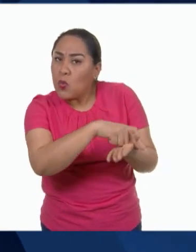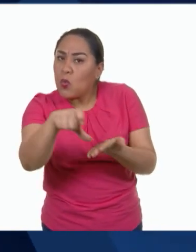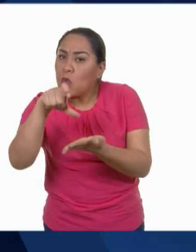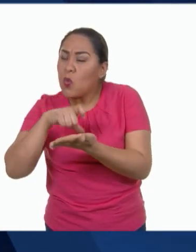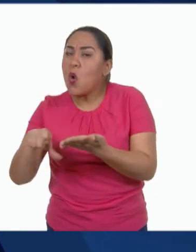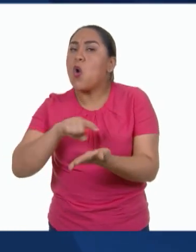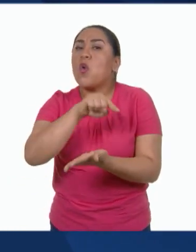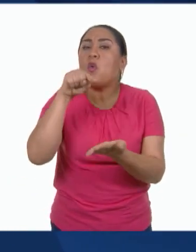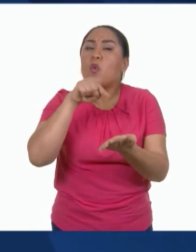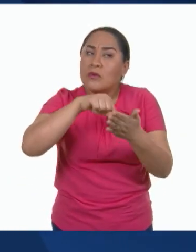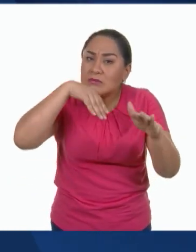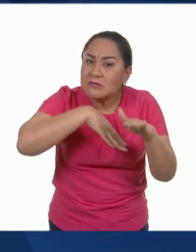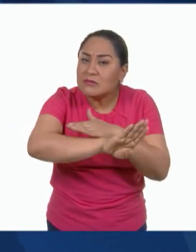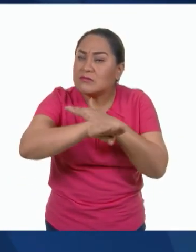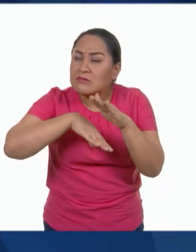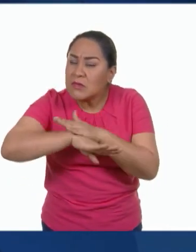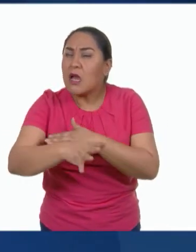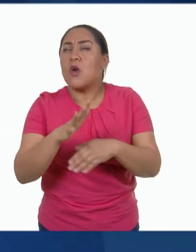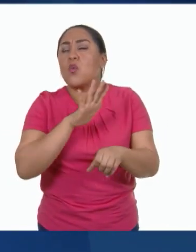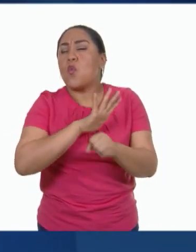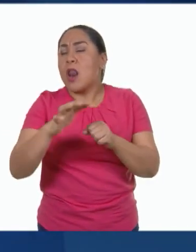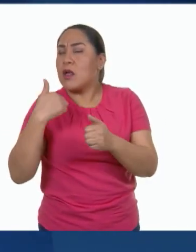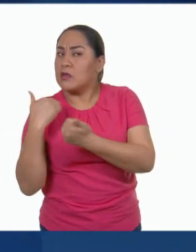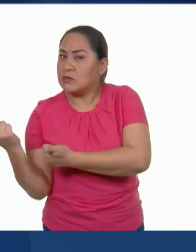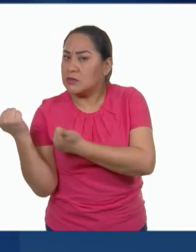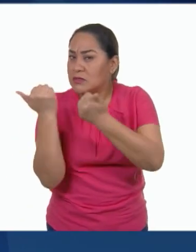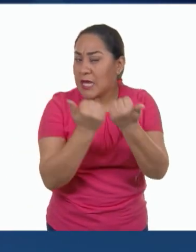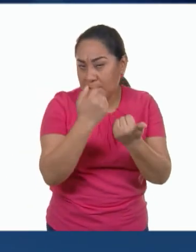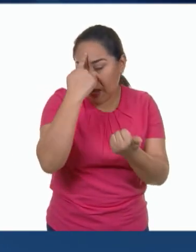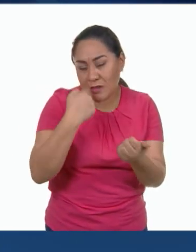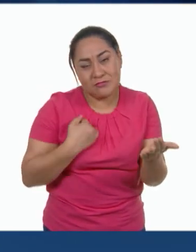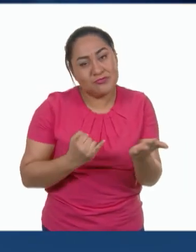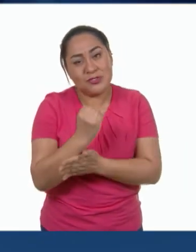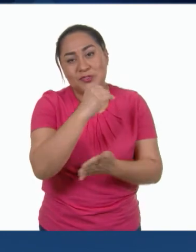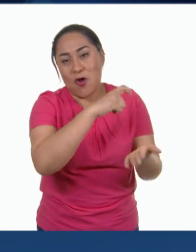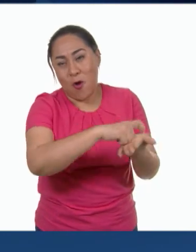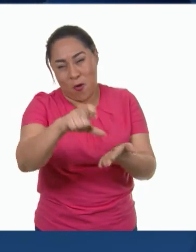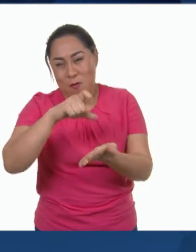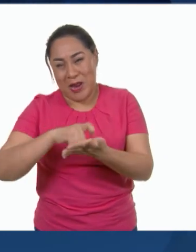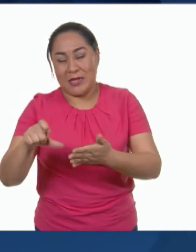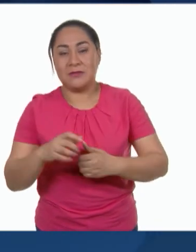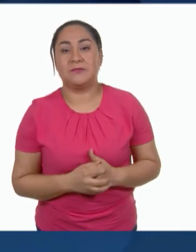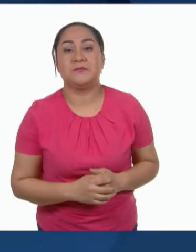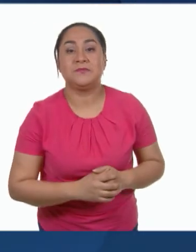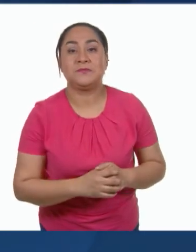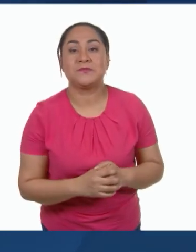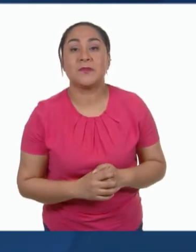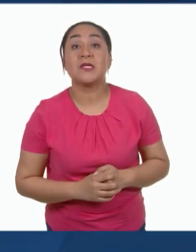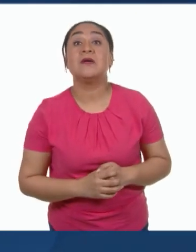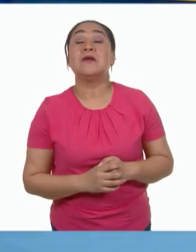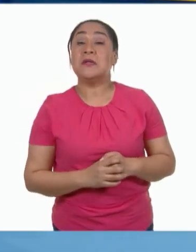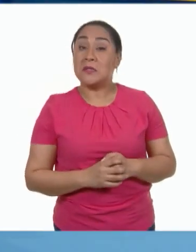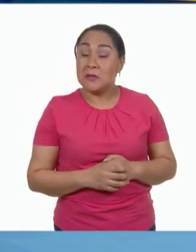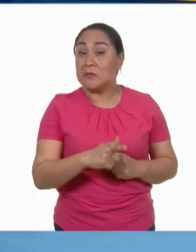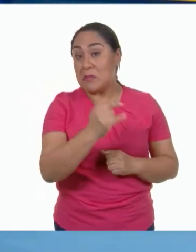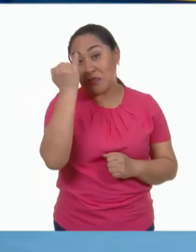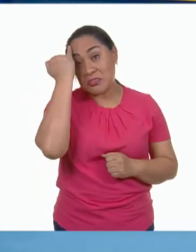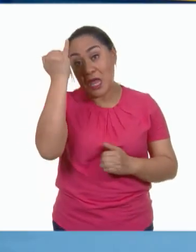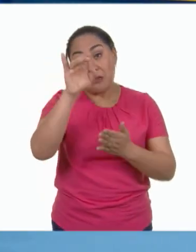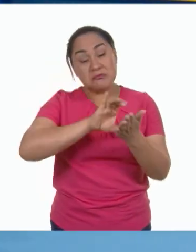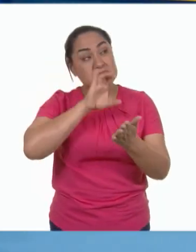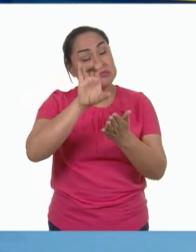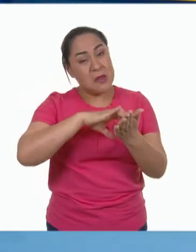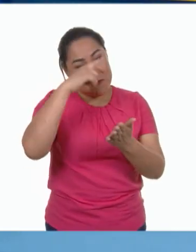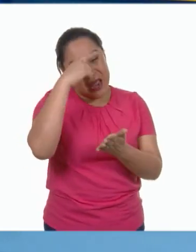adquirirlo y qué debemos llevar al momento de realizar nuestra compra. Me encanta la idea del calendario de